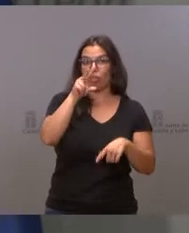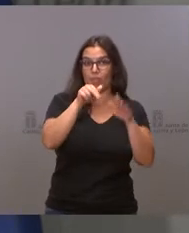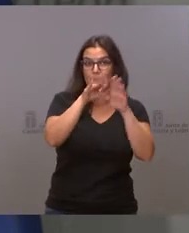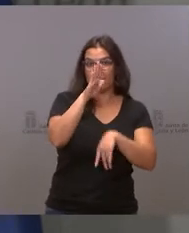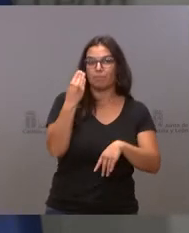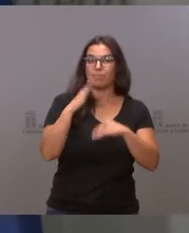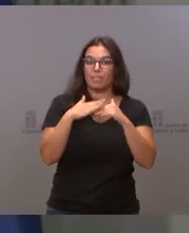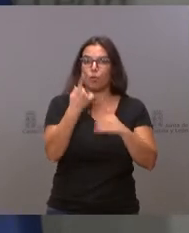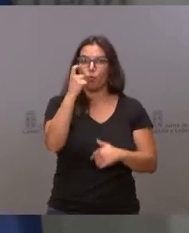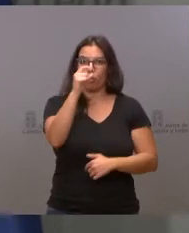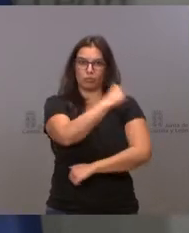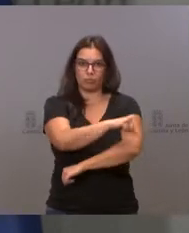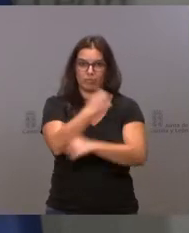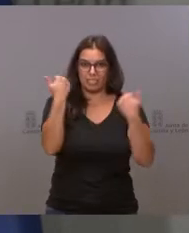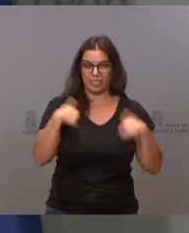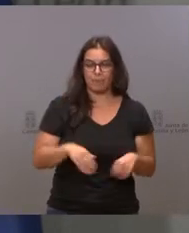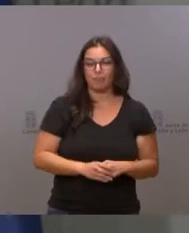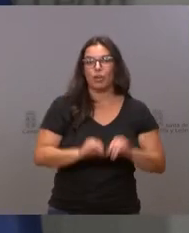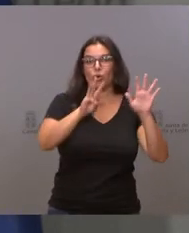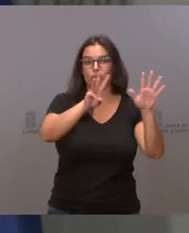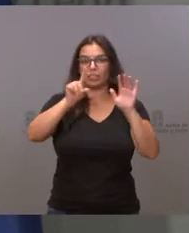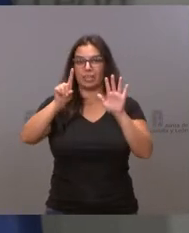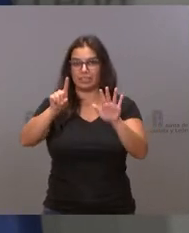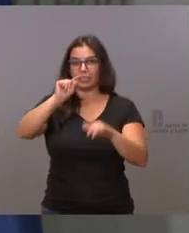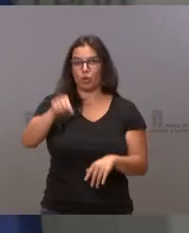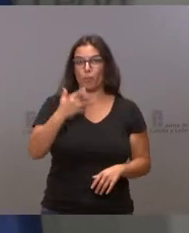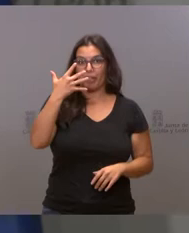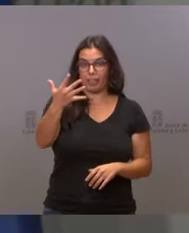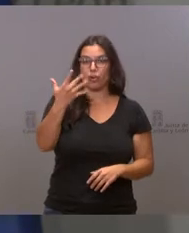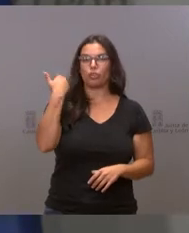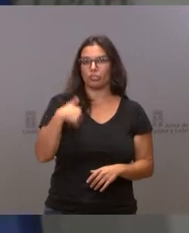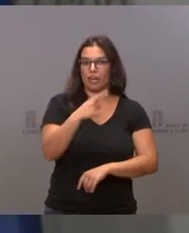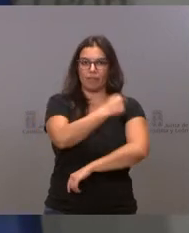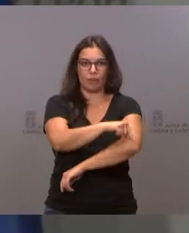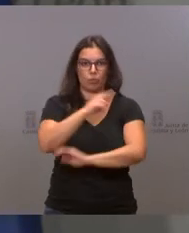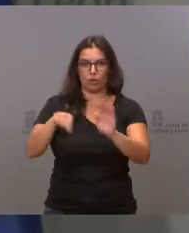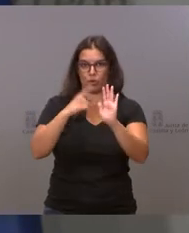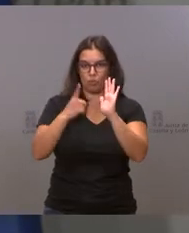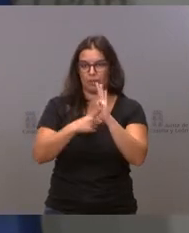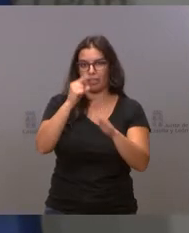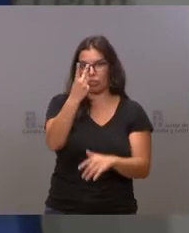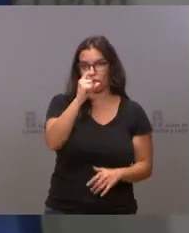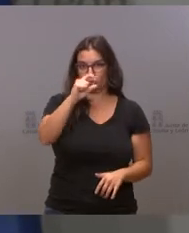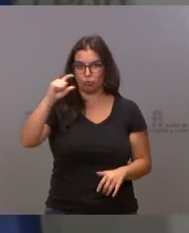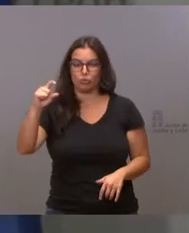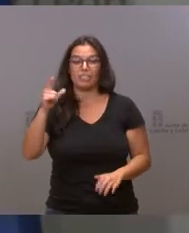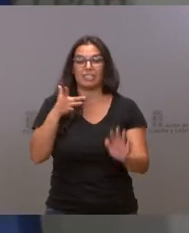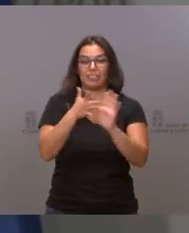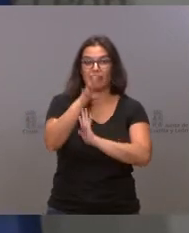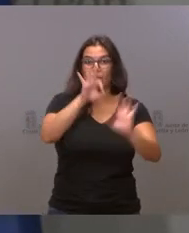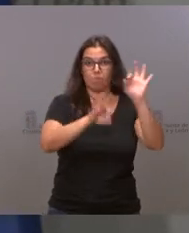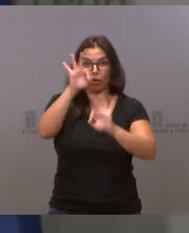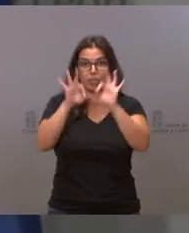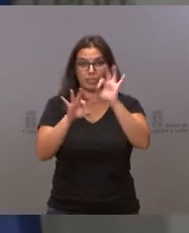una dosis, un 86,5% que ha recibido ya dos dosis. Se trata de unas tasas de